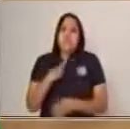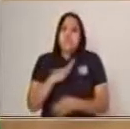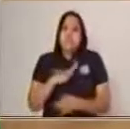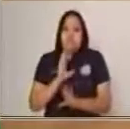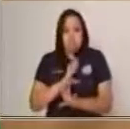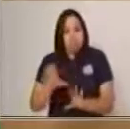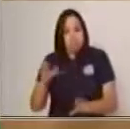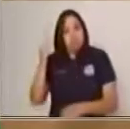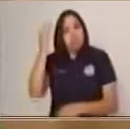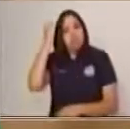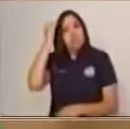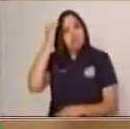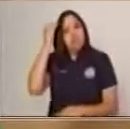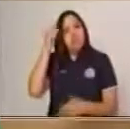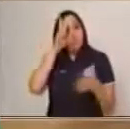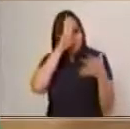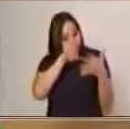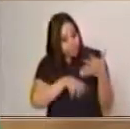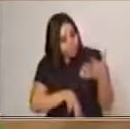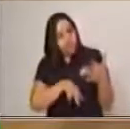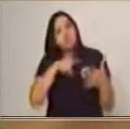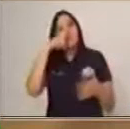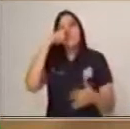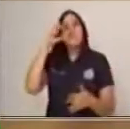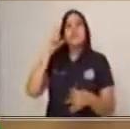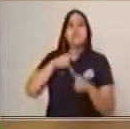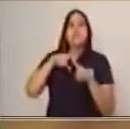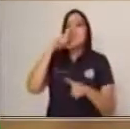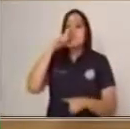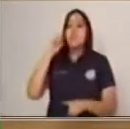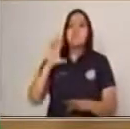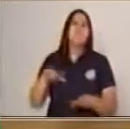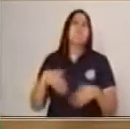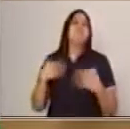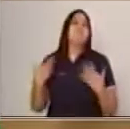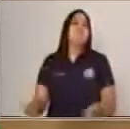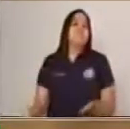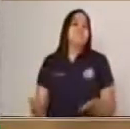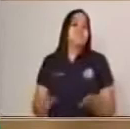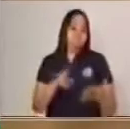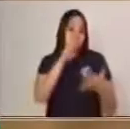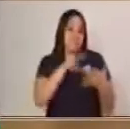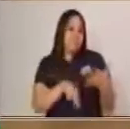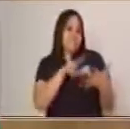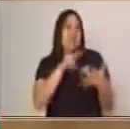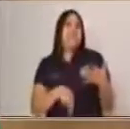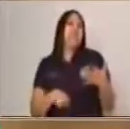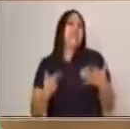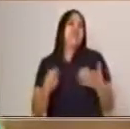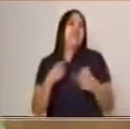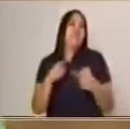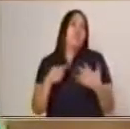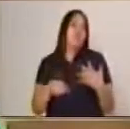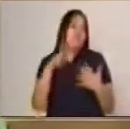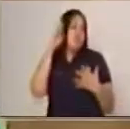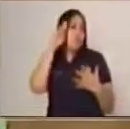conocimiento este tipo de texto, número uno, ¿a qué tipo de texto ustedes lo van a relacionar?